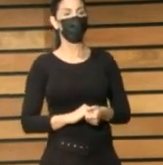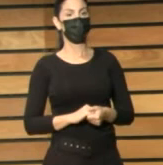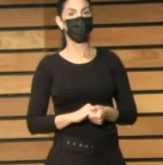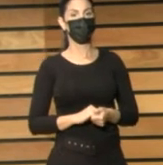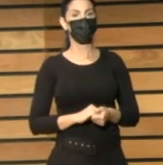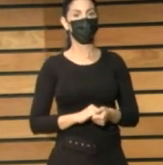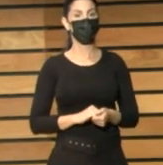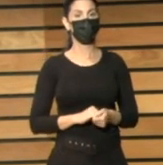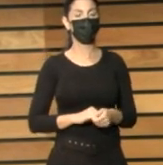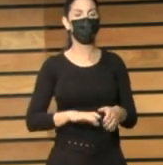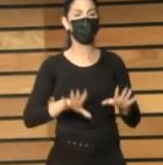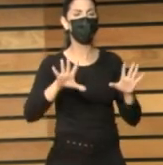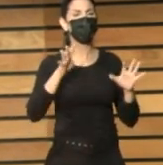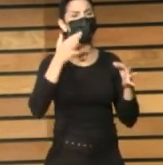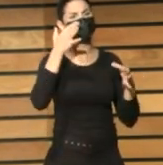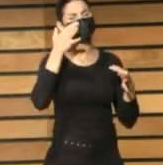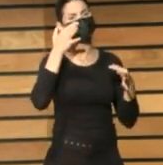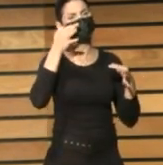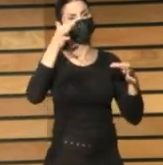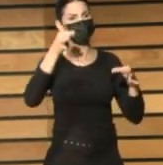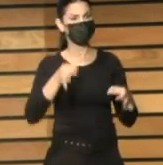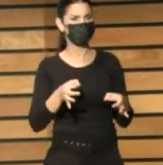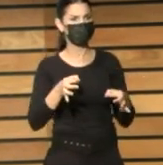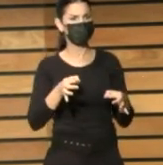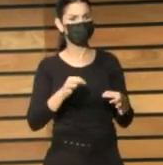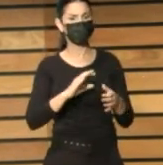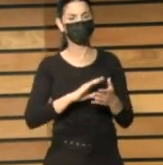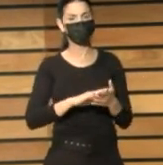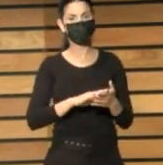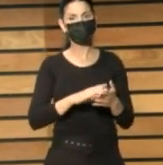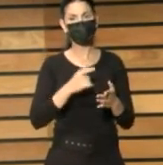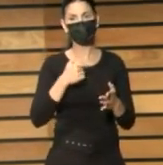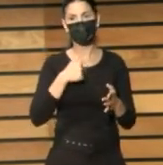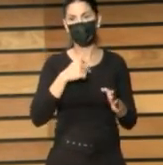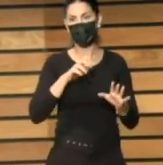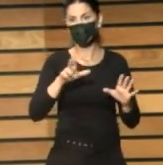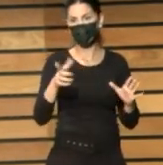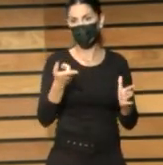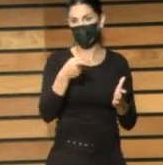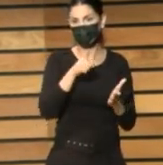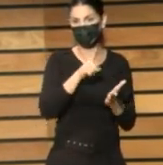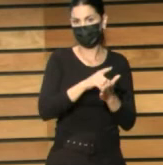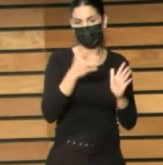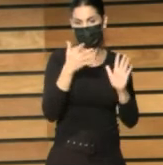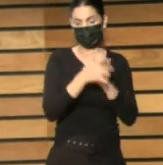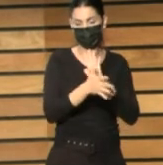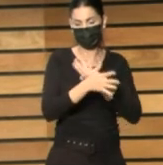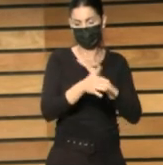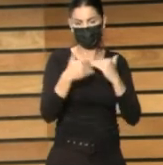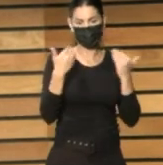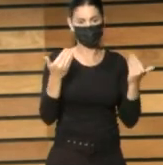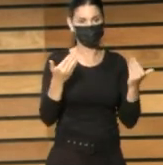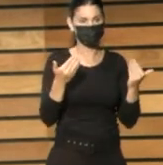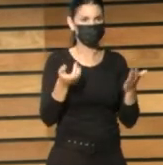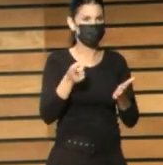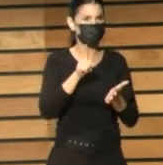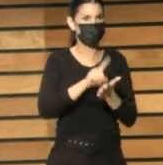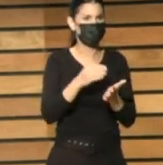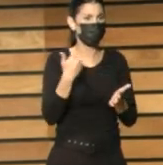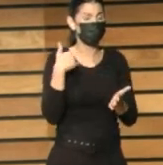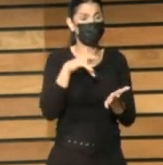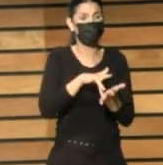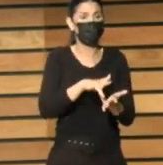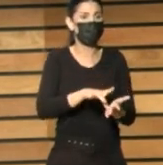pero en realidad mientras toma la palabra alguien yo diría que volvemos a la esencia en todos estos temas que yo